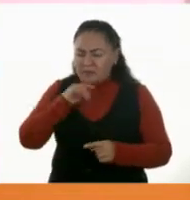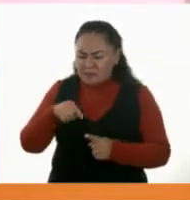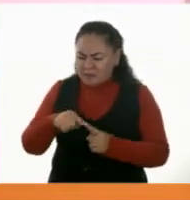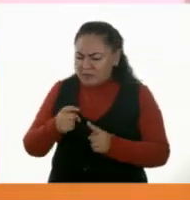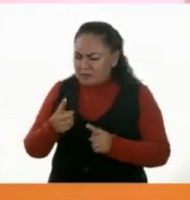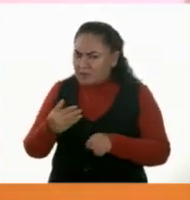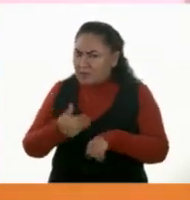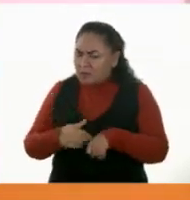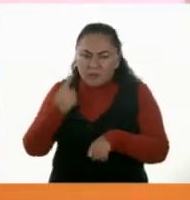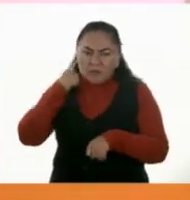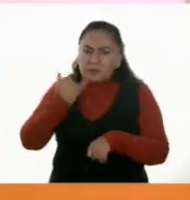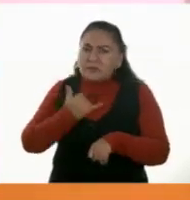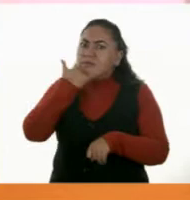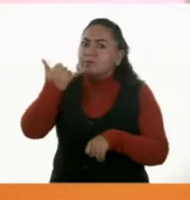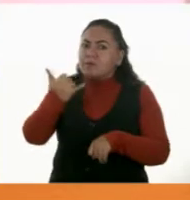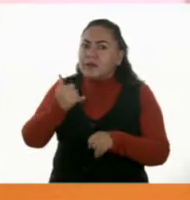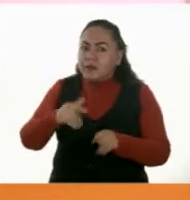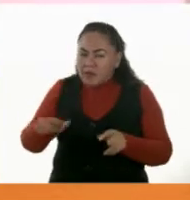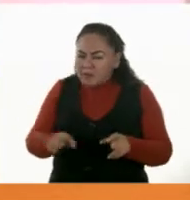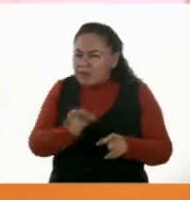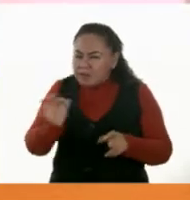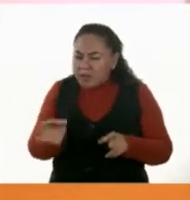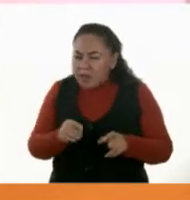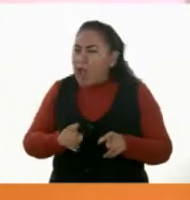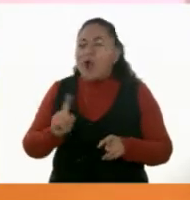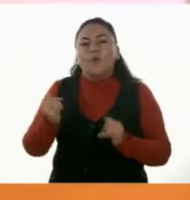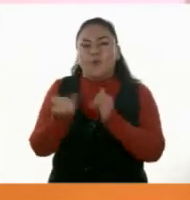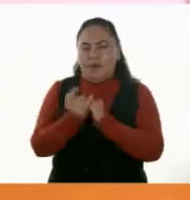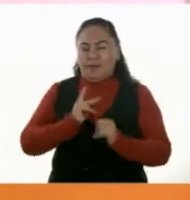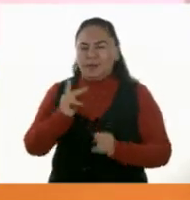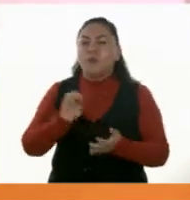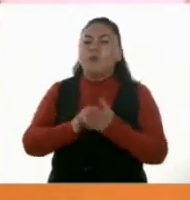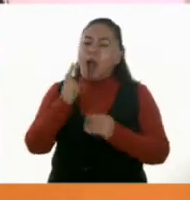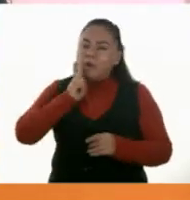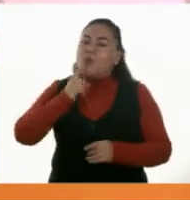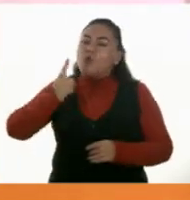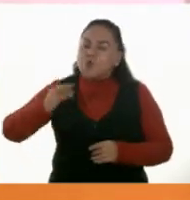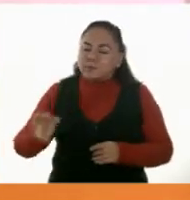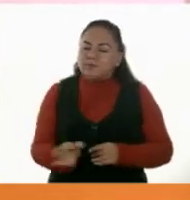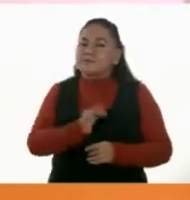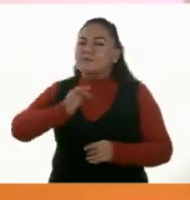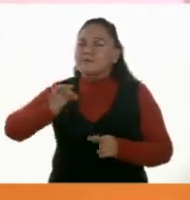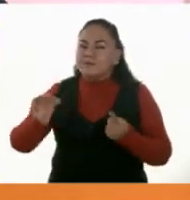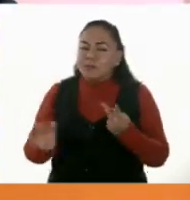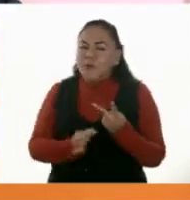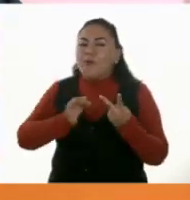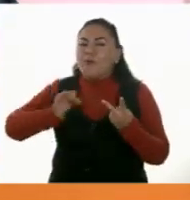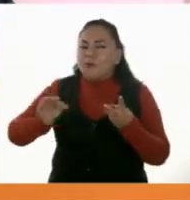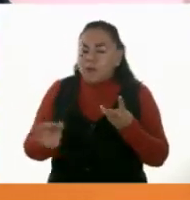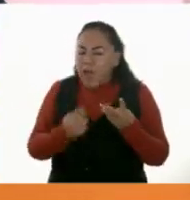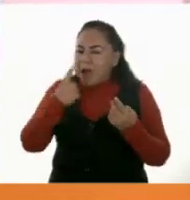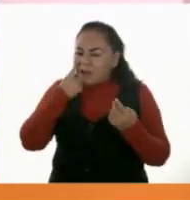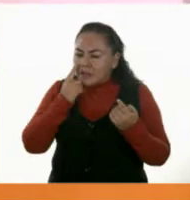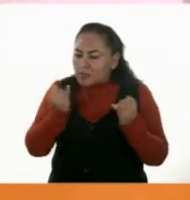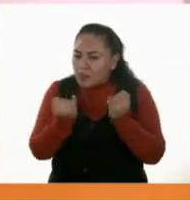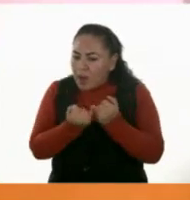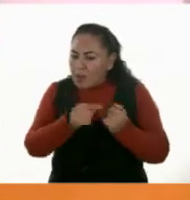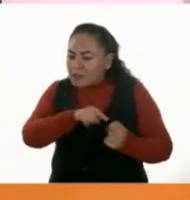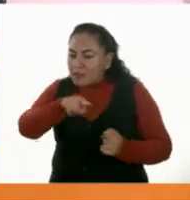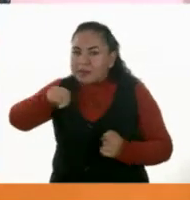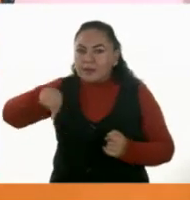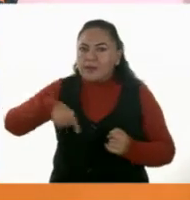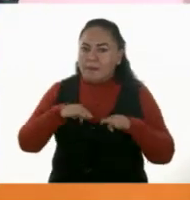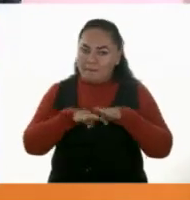no corresponde, pues a lo mejor contar de esta misma manera, una por una, para que entonces veamos que tienen la misma